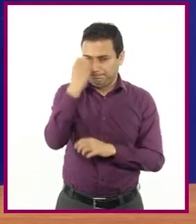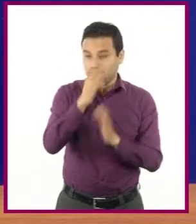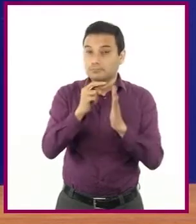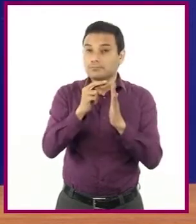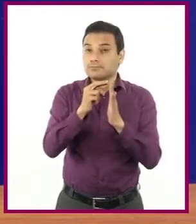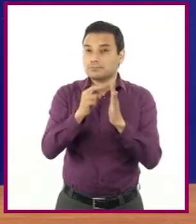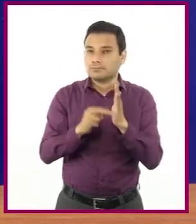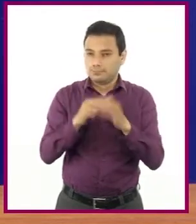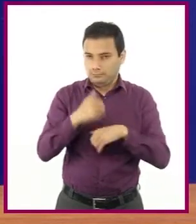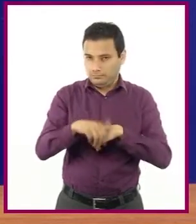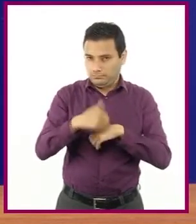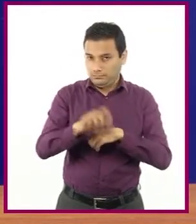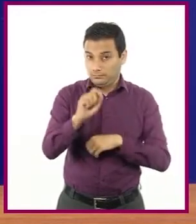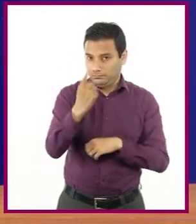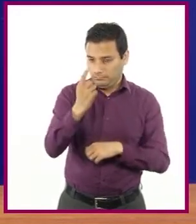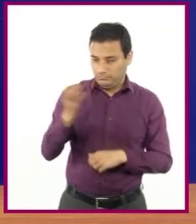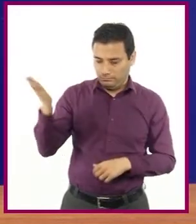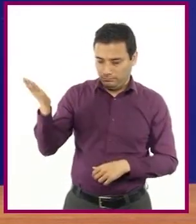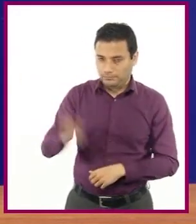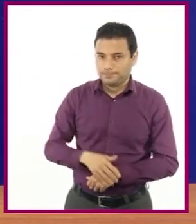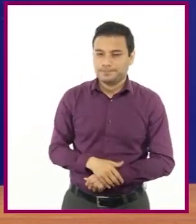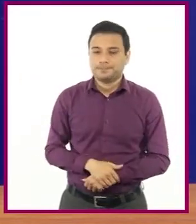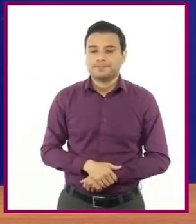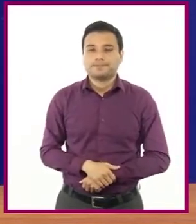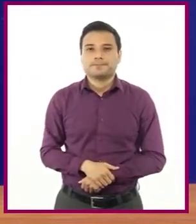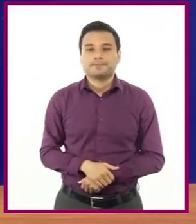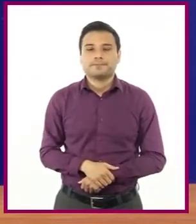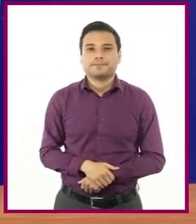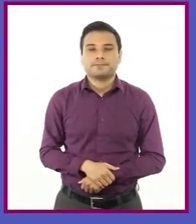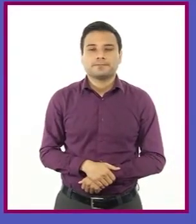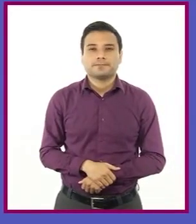21 del reglamento oficial. ¿Me ayudas a leerlo?